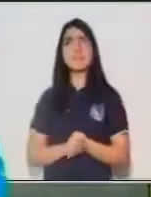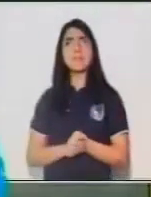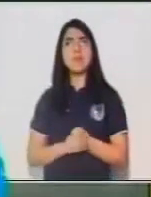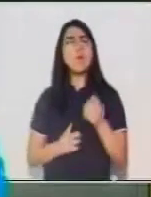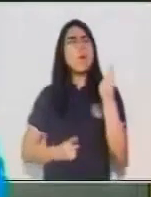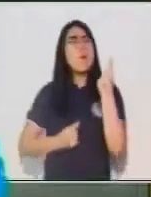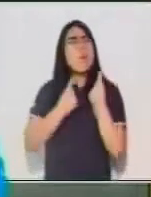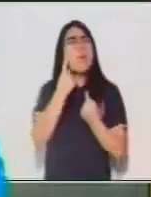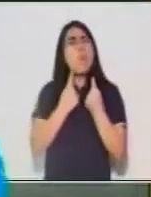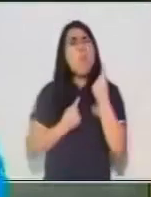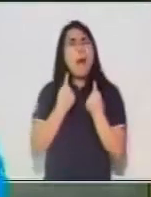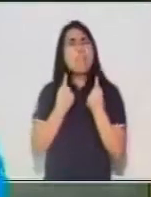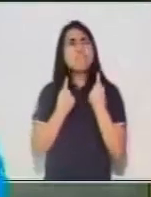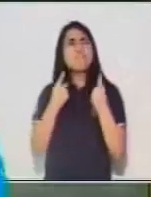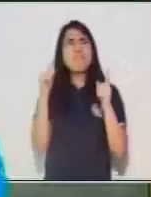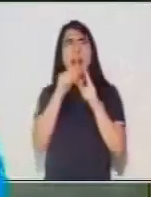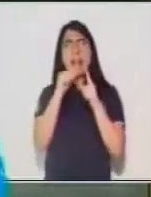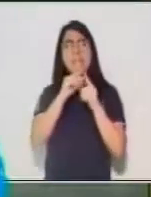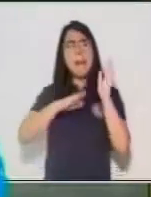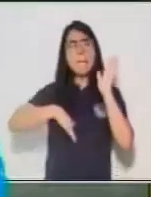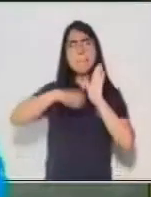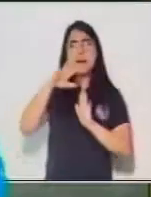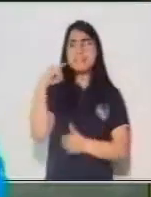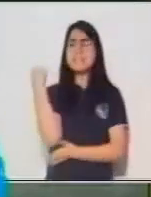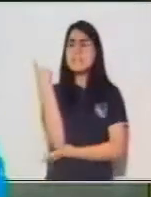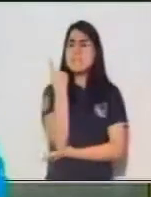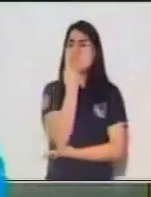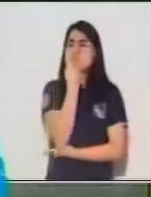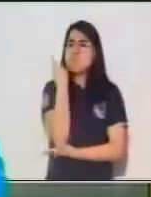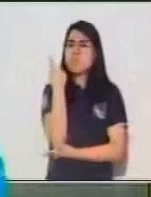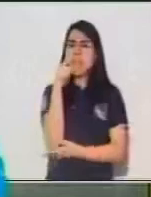más importante? Y la vamos a identificar como núcleo.